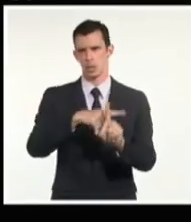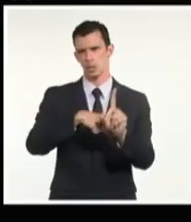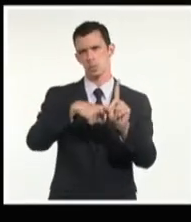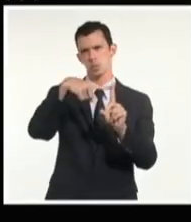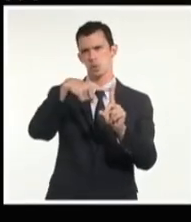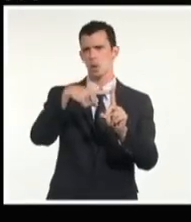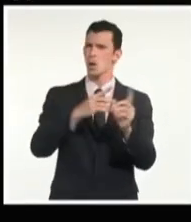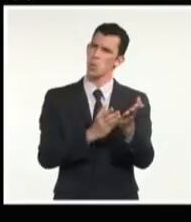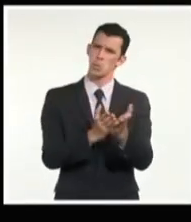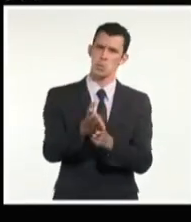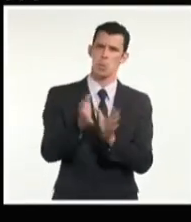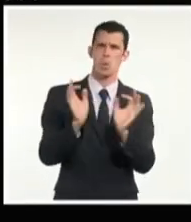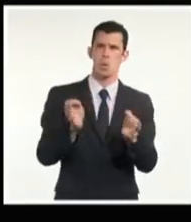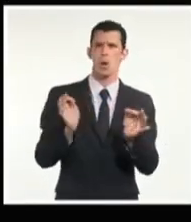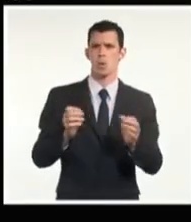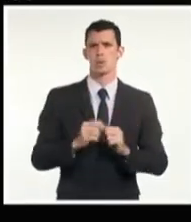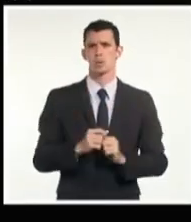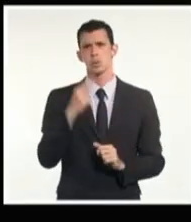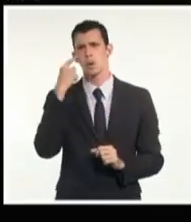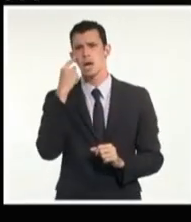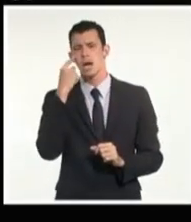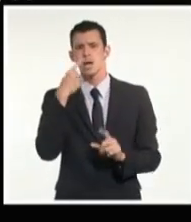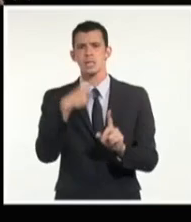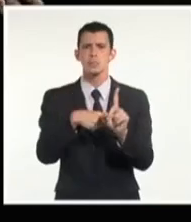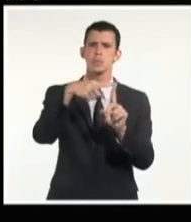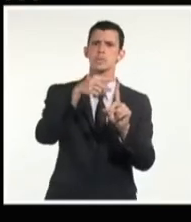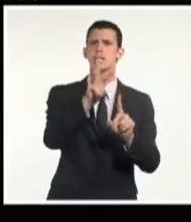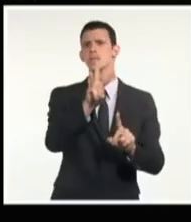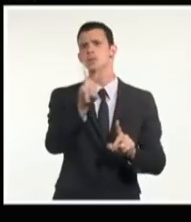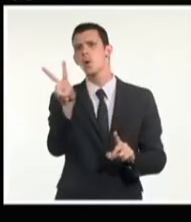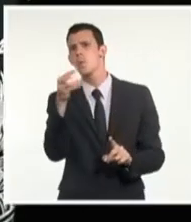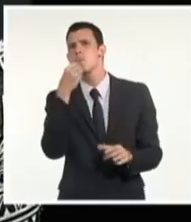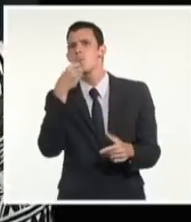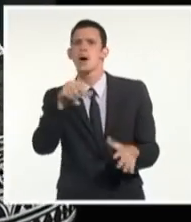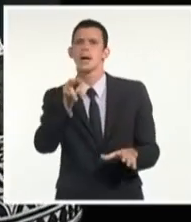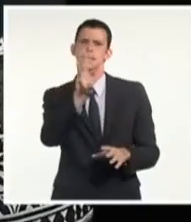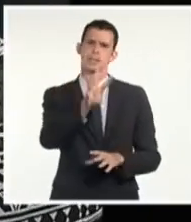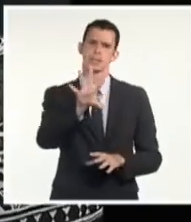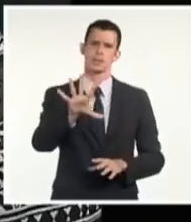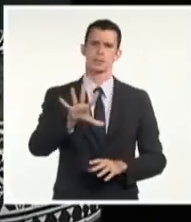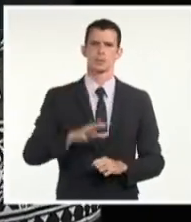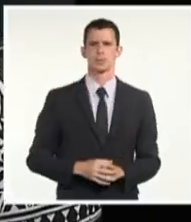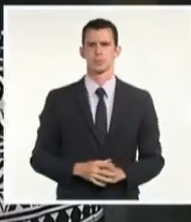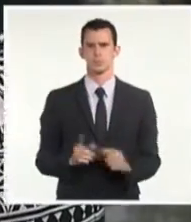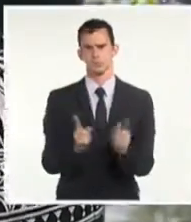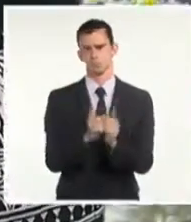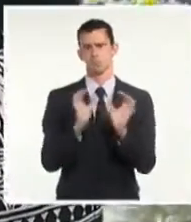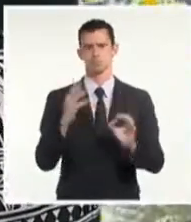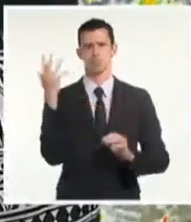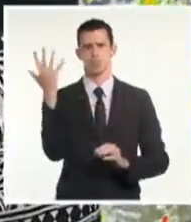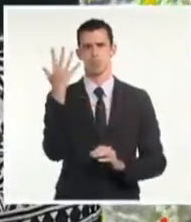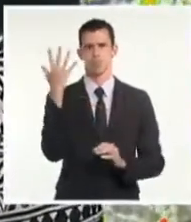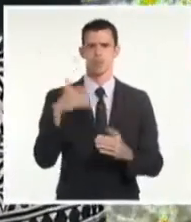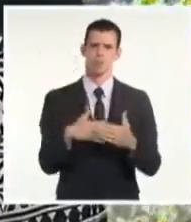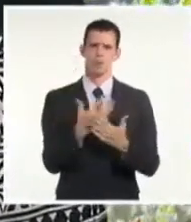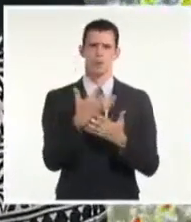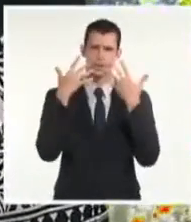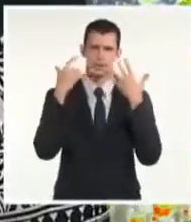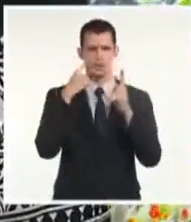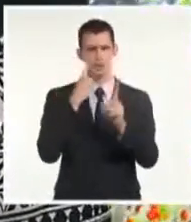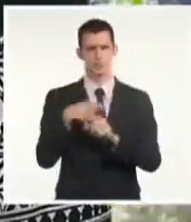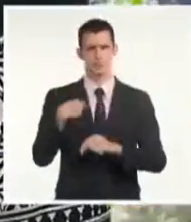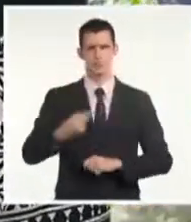con poca variación, máximas de 32 y hasta 35 grados Celsius. Esto es todo en cuanto al tiempo, que tengan un feliz día y